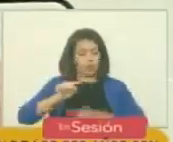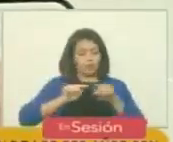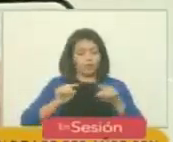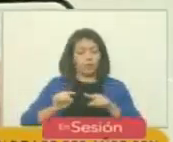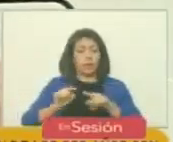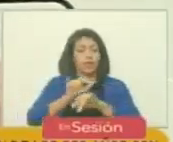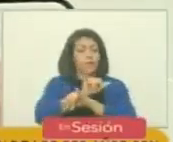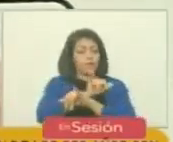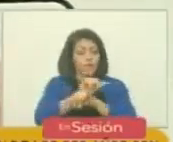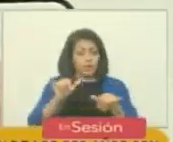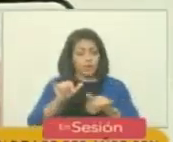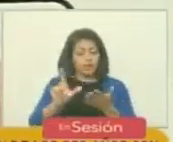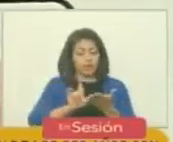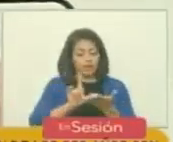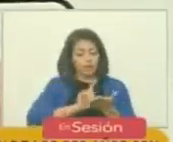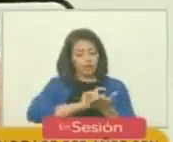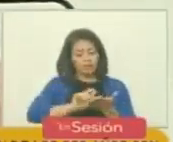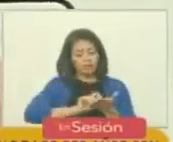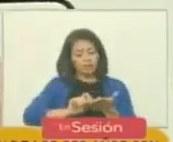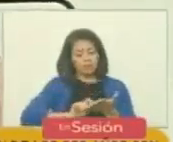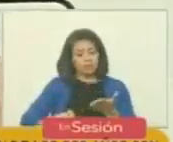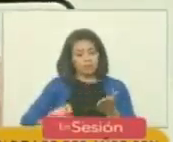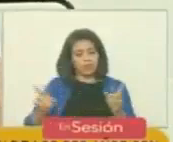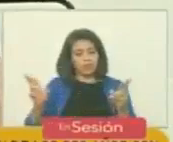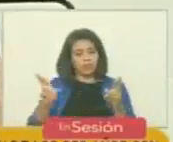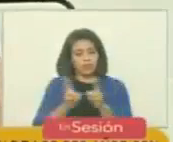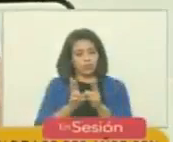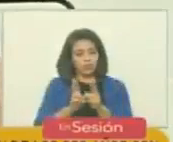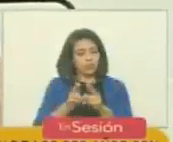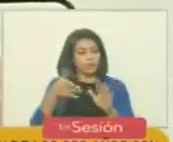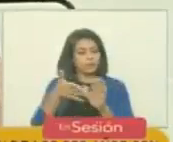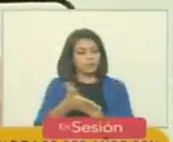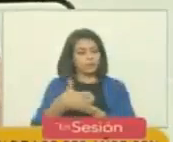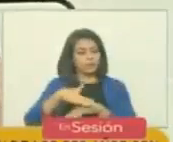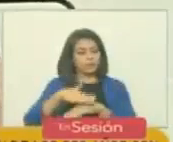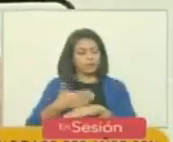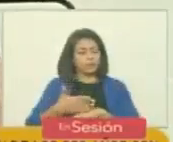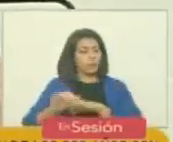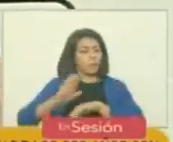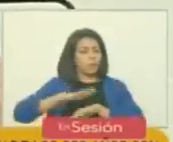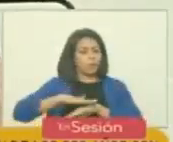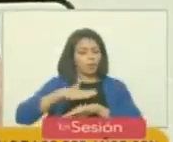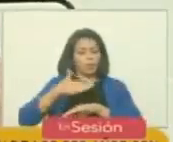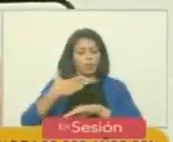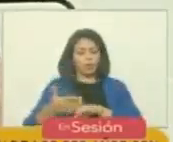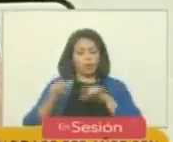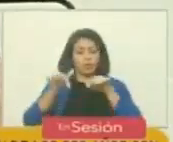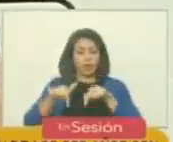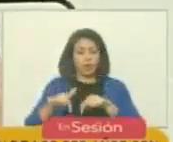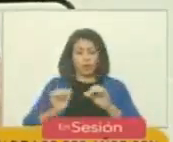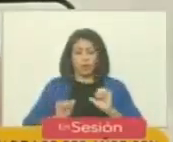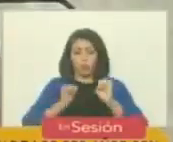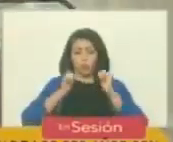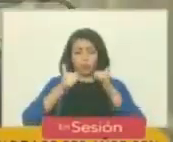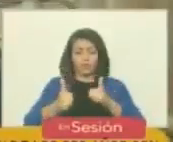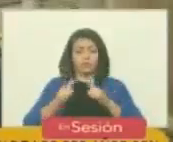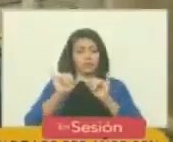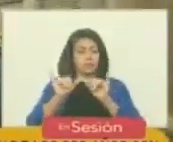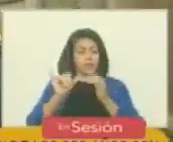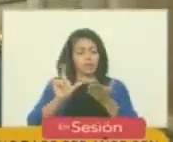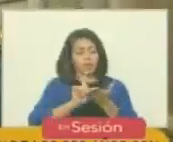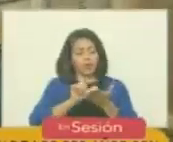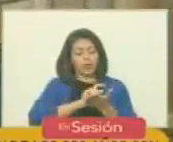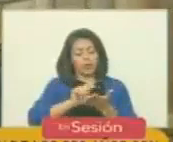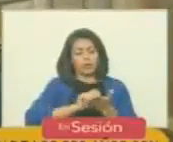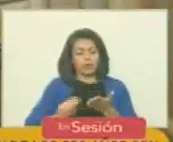él al final de este libro hace unas conclusiones sobre el motivo que origina él mismo y